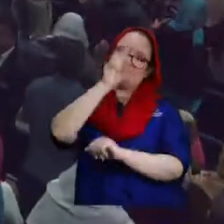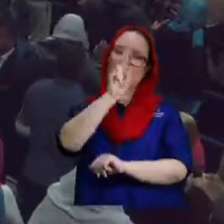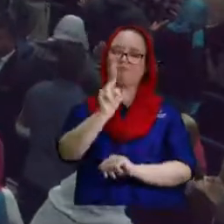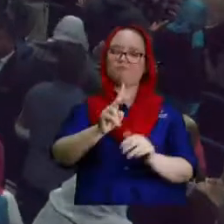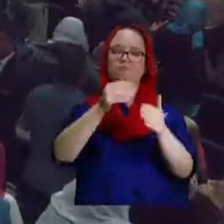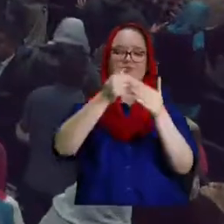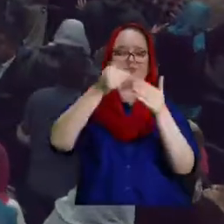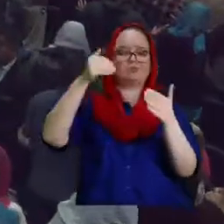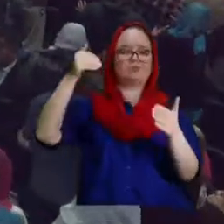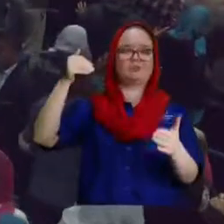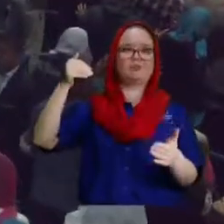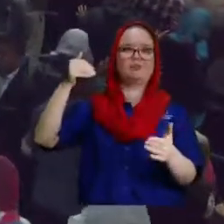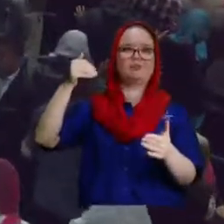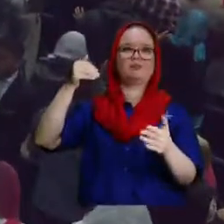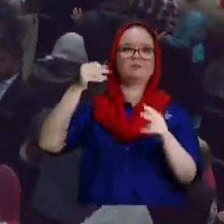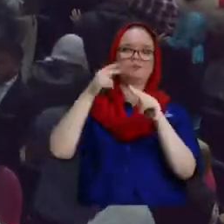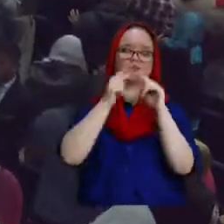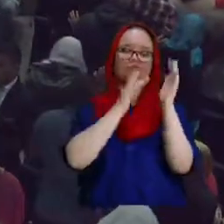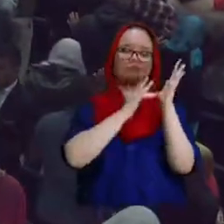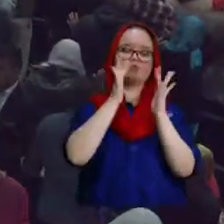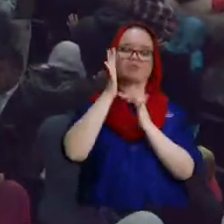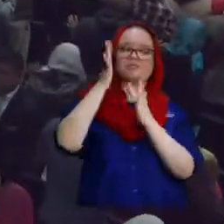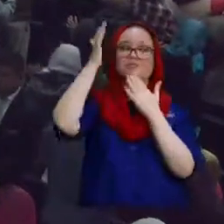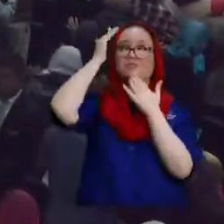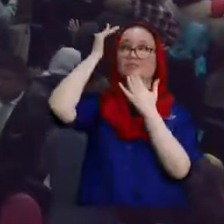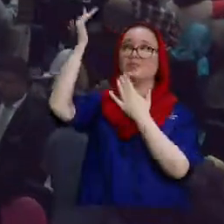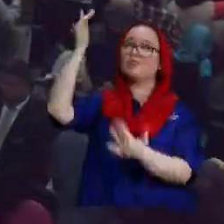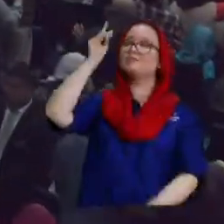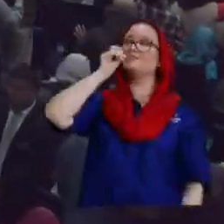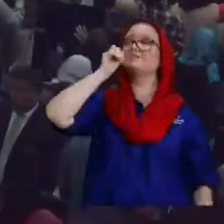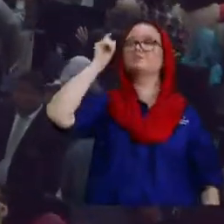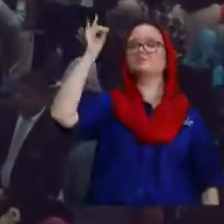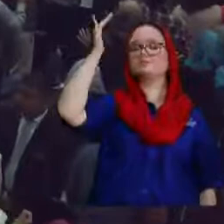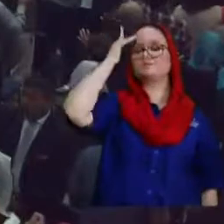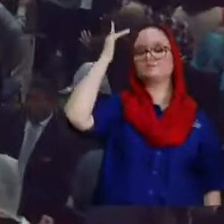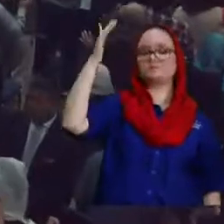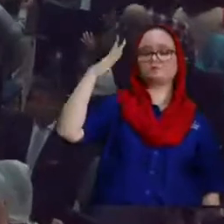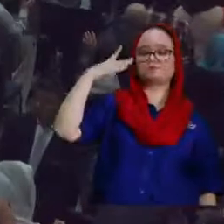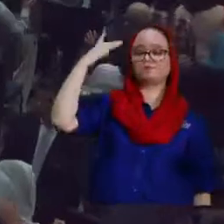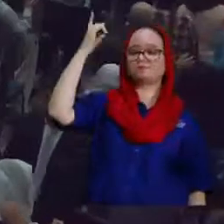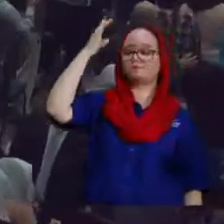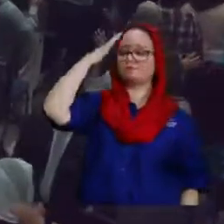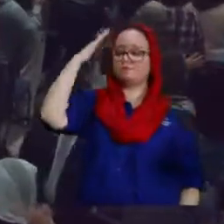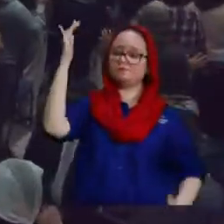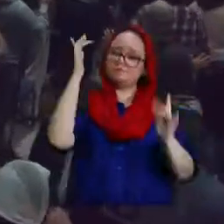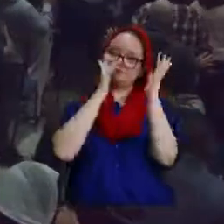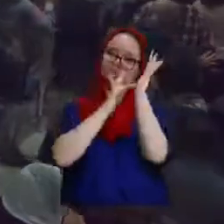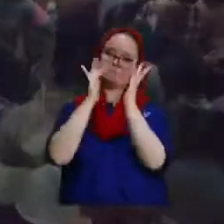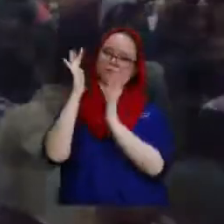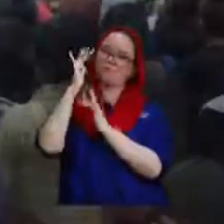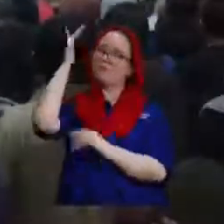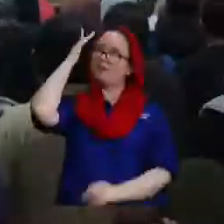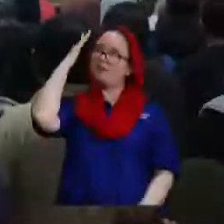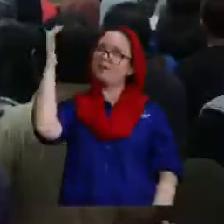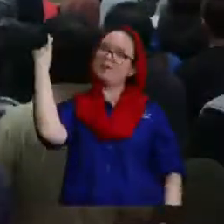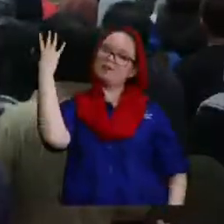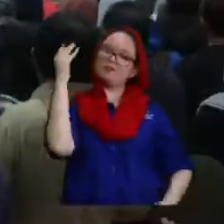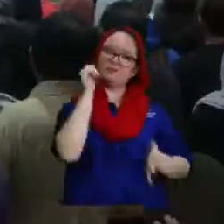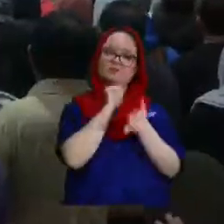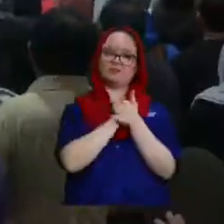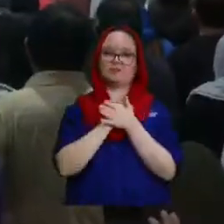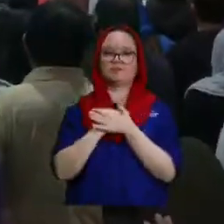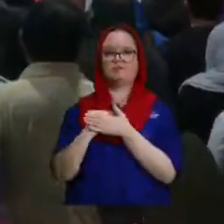en el nombre de Jesús gracias gracias gracias Padre gracias Hijo gracias Espíritu Santo